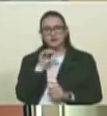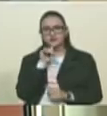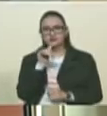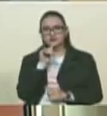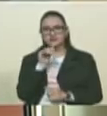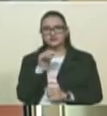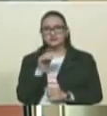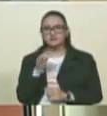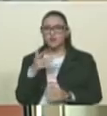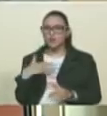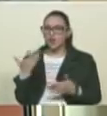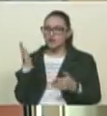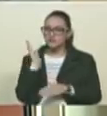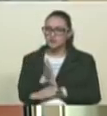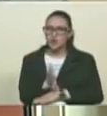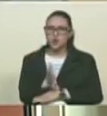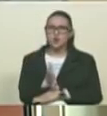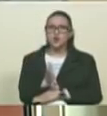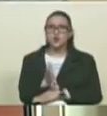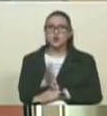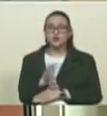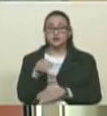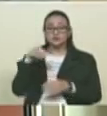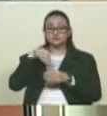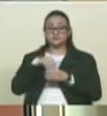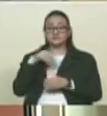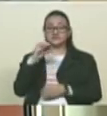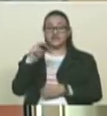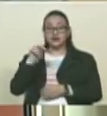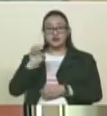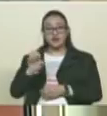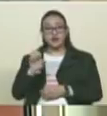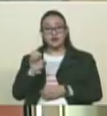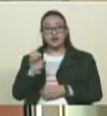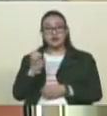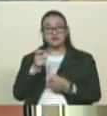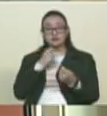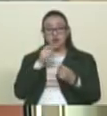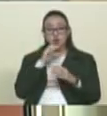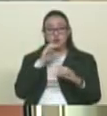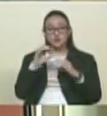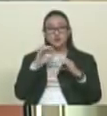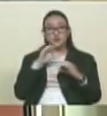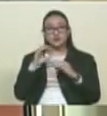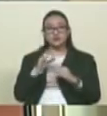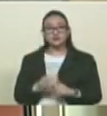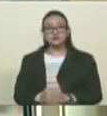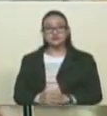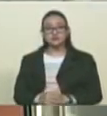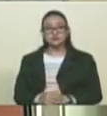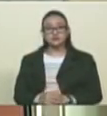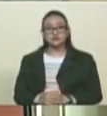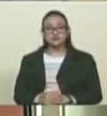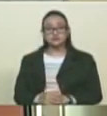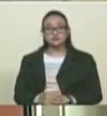qué sanciones podrían adoptarse desde el Consejo Nacional Electoral para los medios de comunicación. Y,